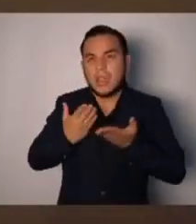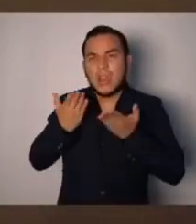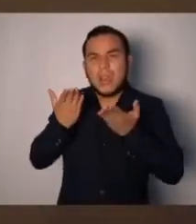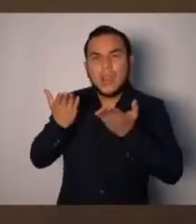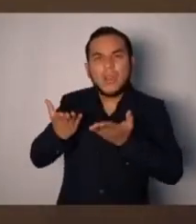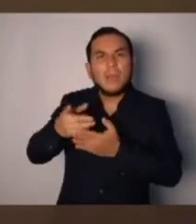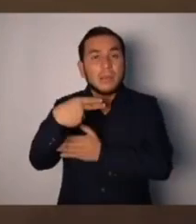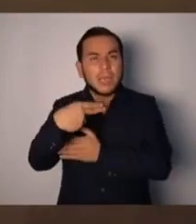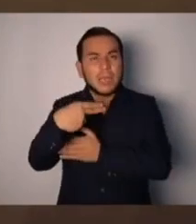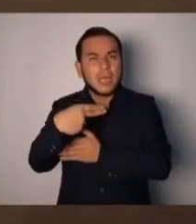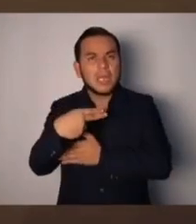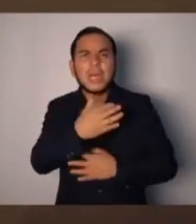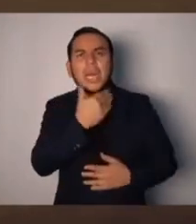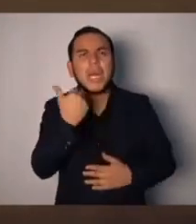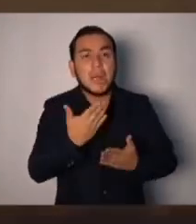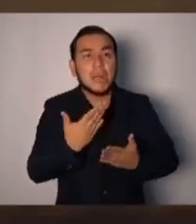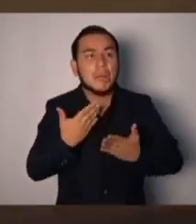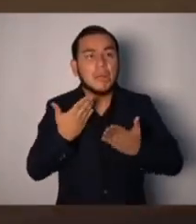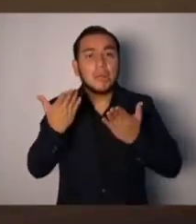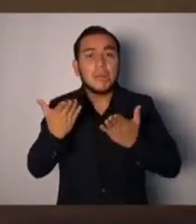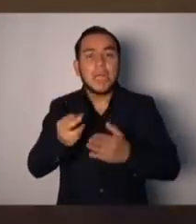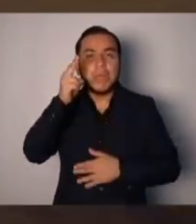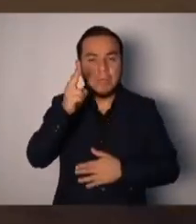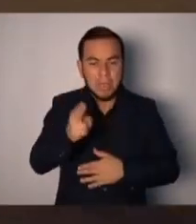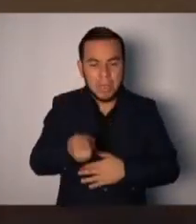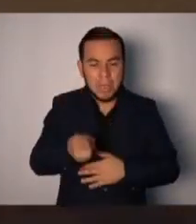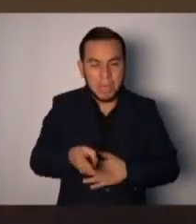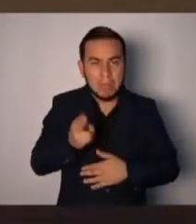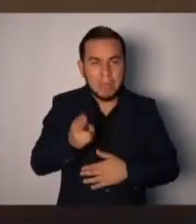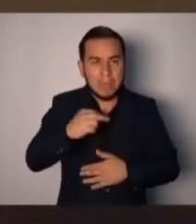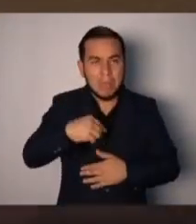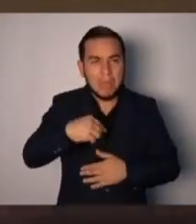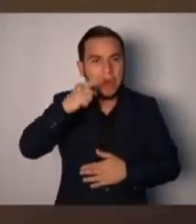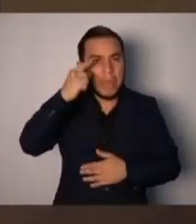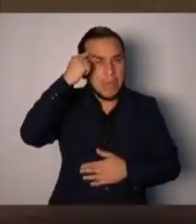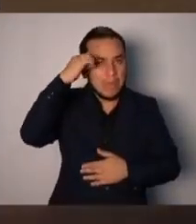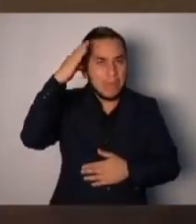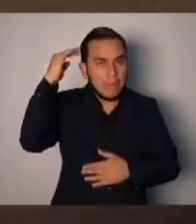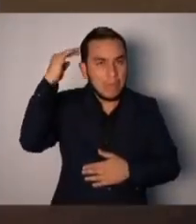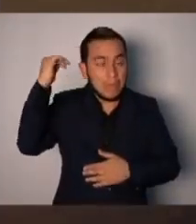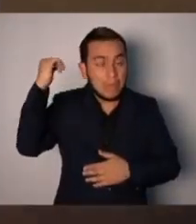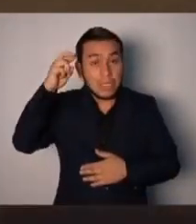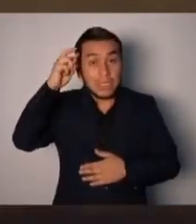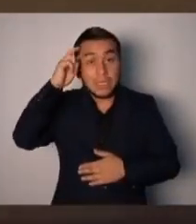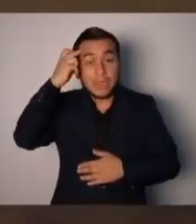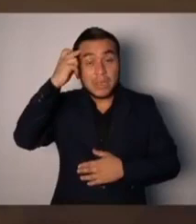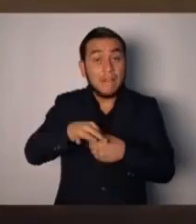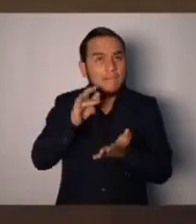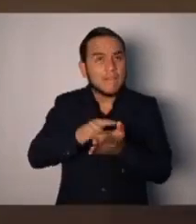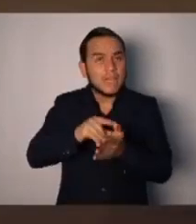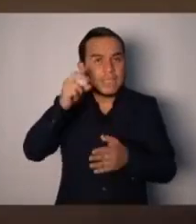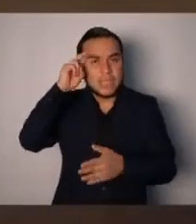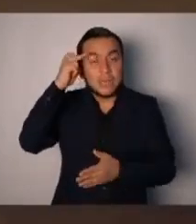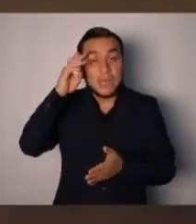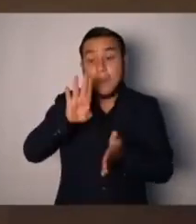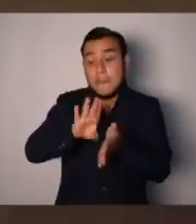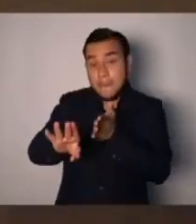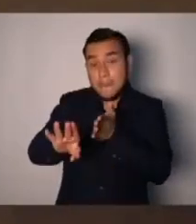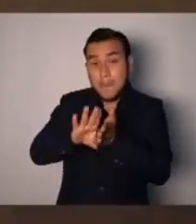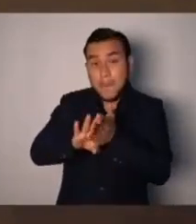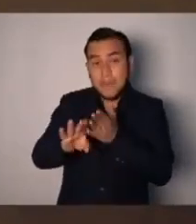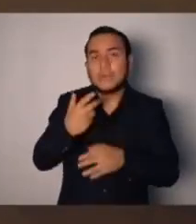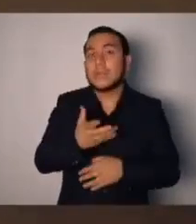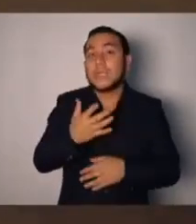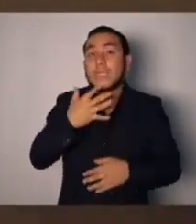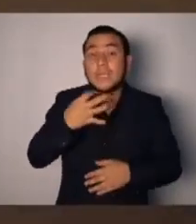Nada. Politiquería barata, preelectoral. Que por eso lo pusieron. Está pagando el favor por el cual lo pusieron ahí. Y el